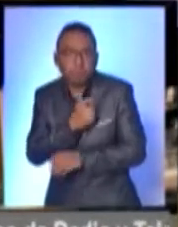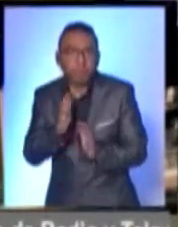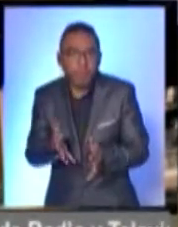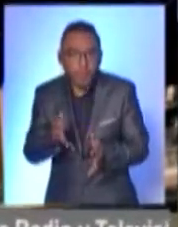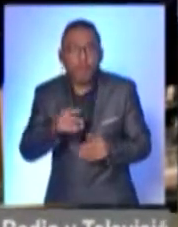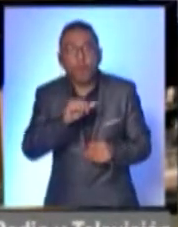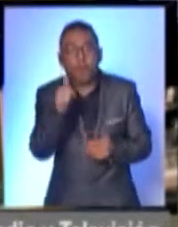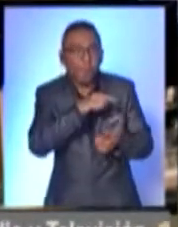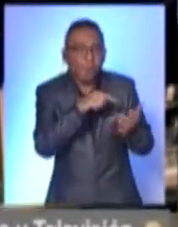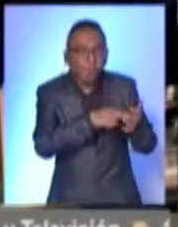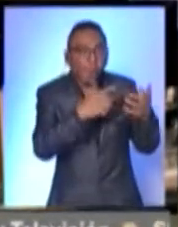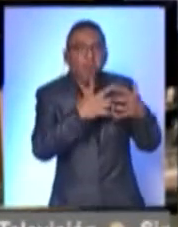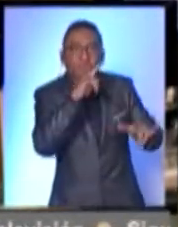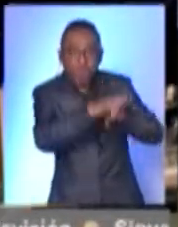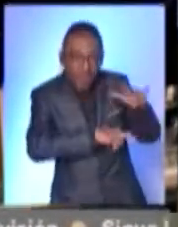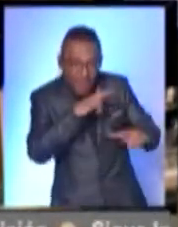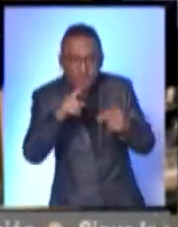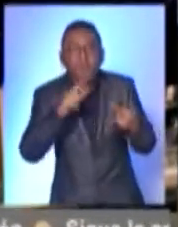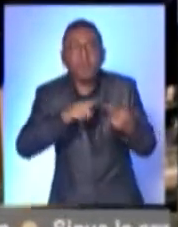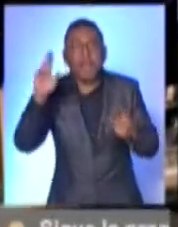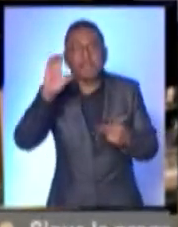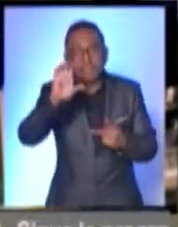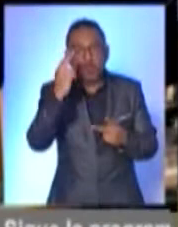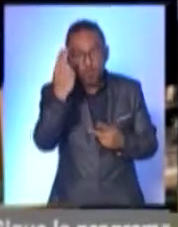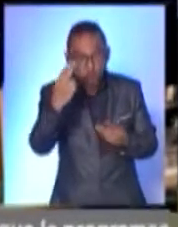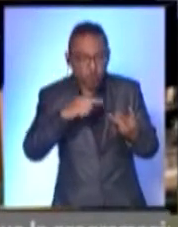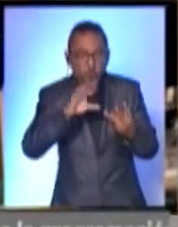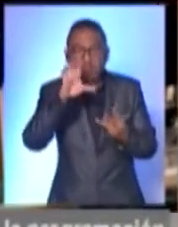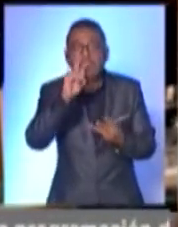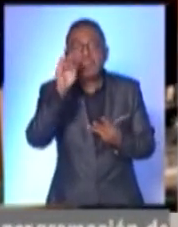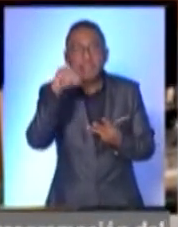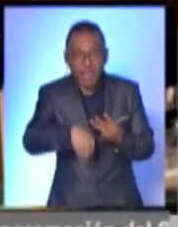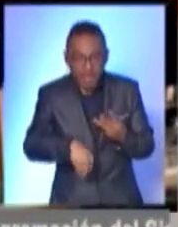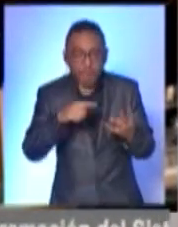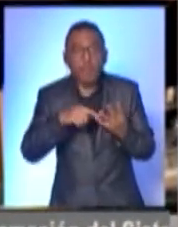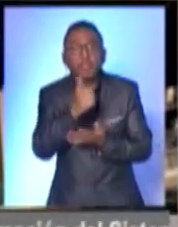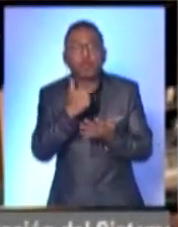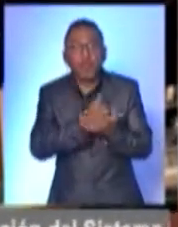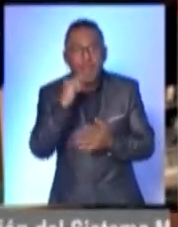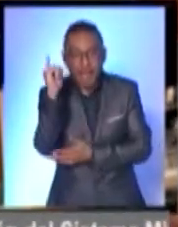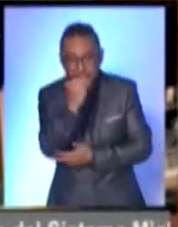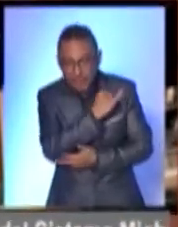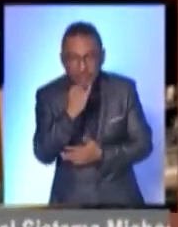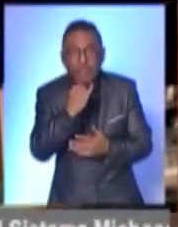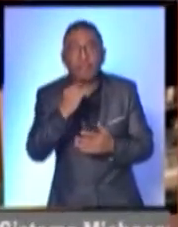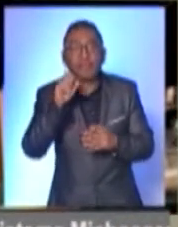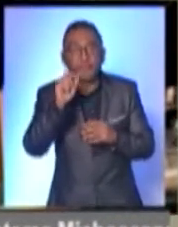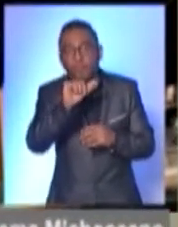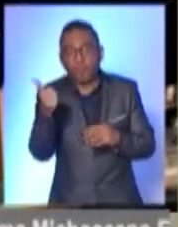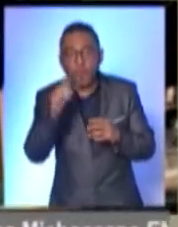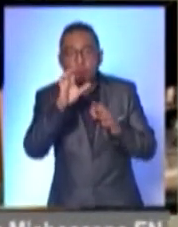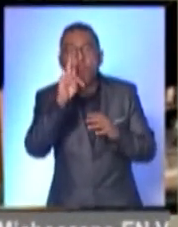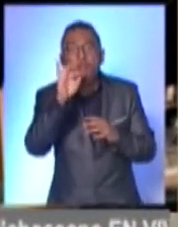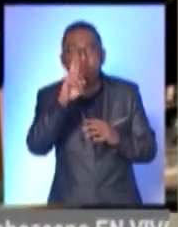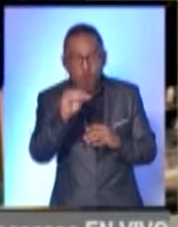ubicados en el recinto ferial de Charo, Ciudad Universitaria, el CECITER número 2 en la colonia Ciudad Jardín, el Polifor Morelia, en Lomas de Santiago,